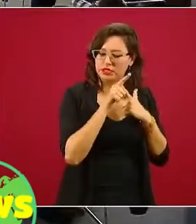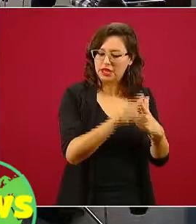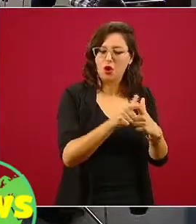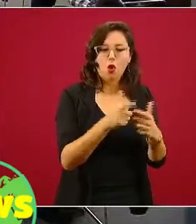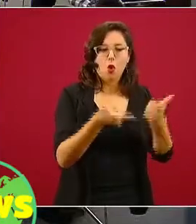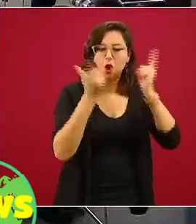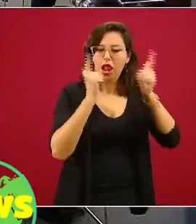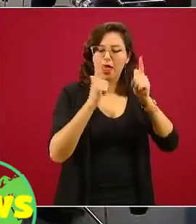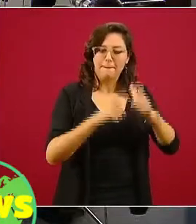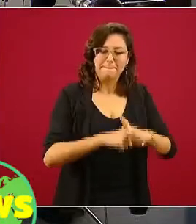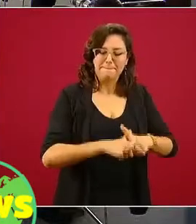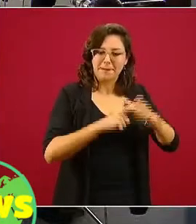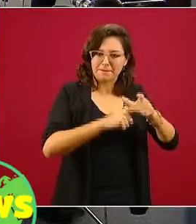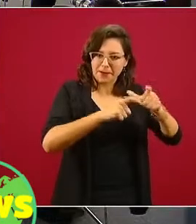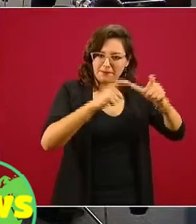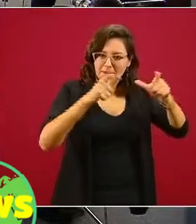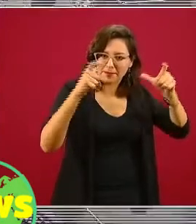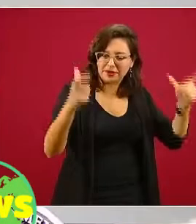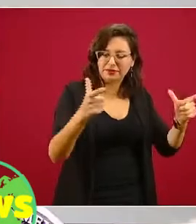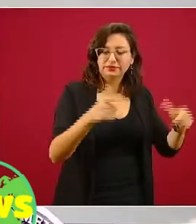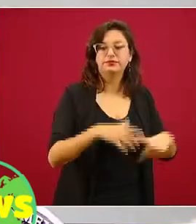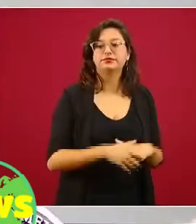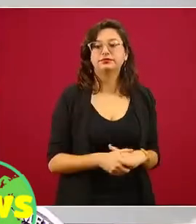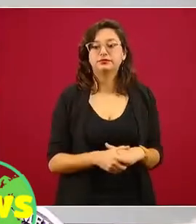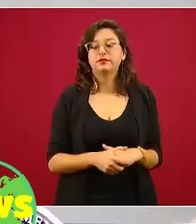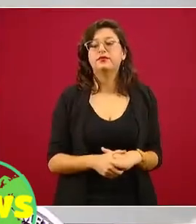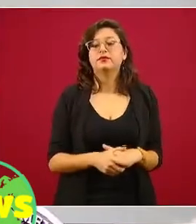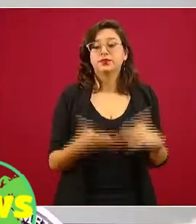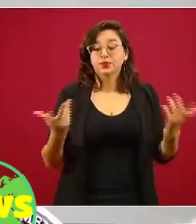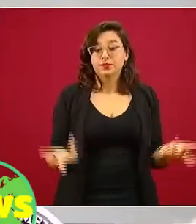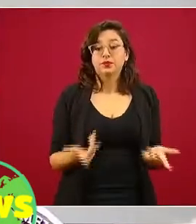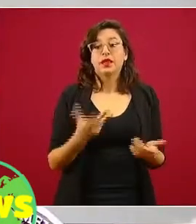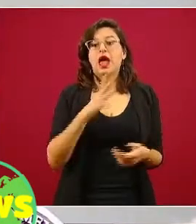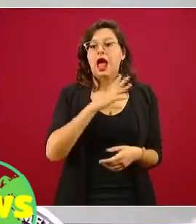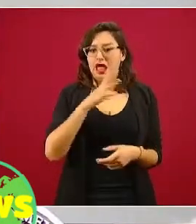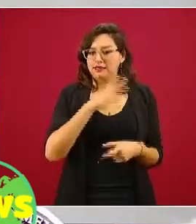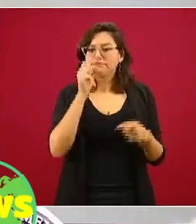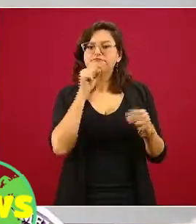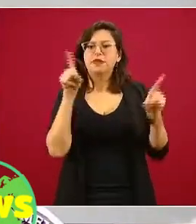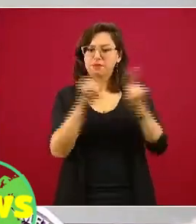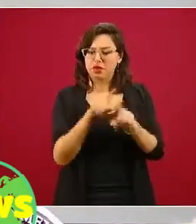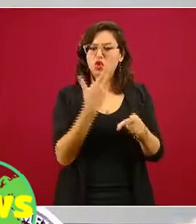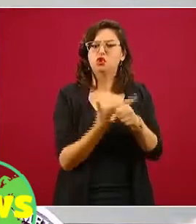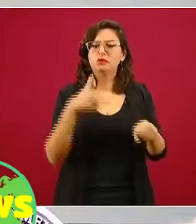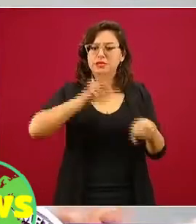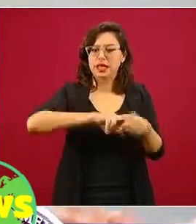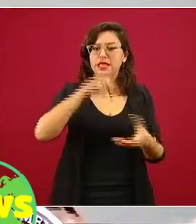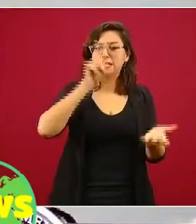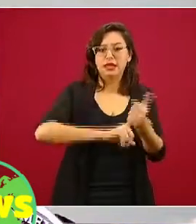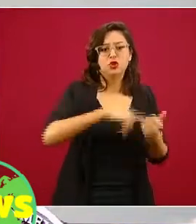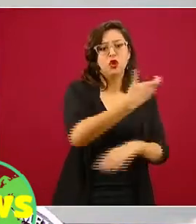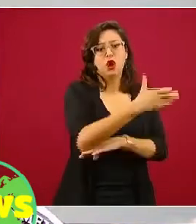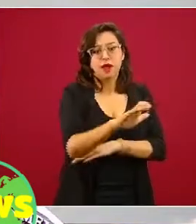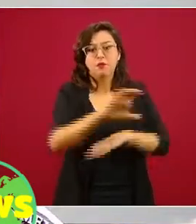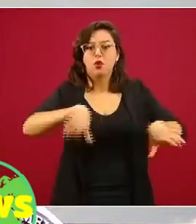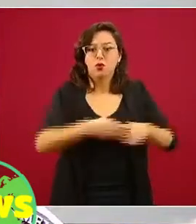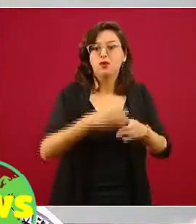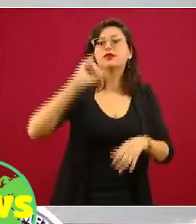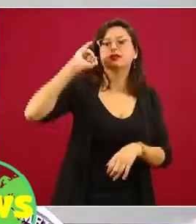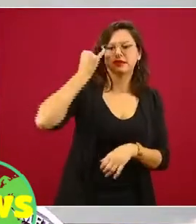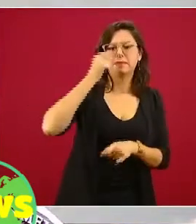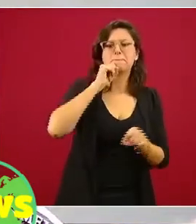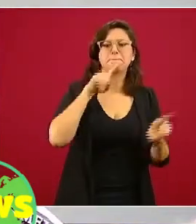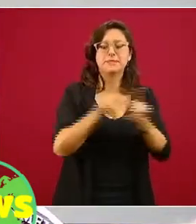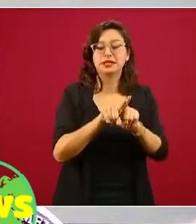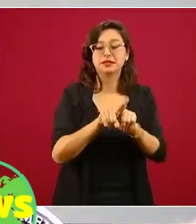creciendo, que tiene también unidades de salud en zonas rurales e indígenas. Desde luego,